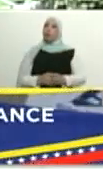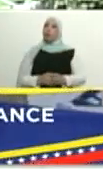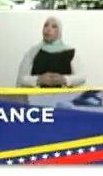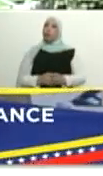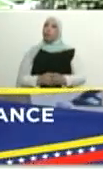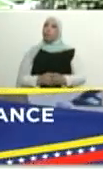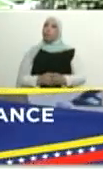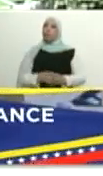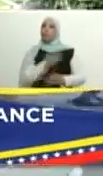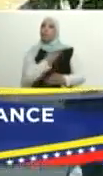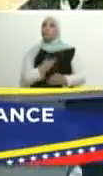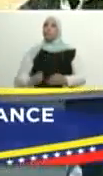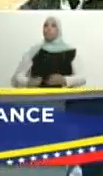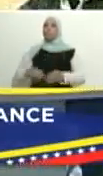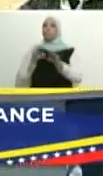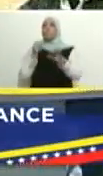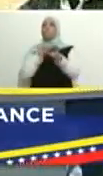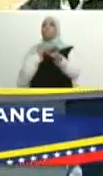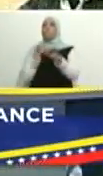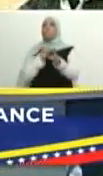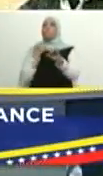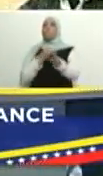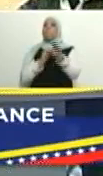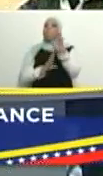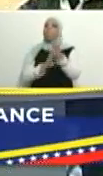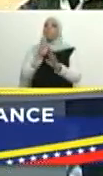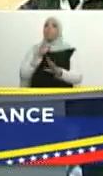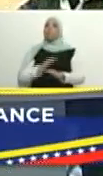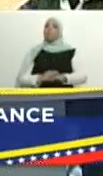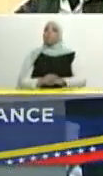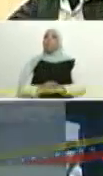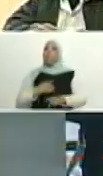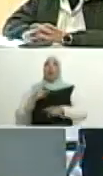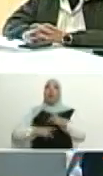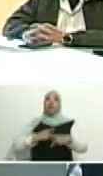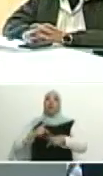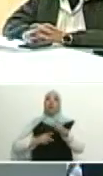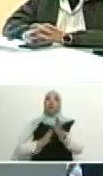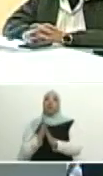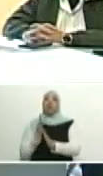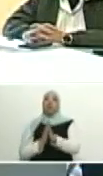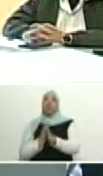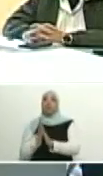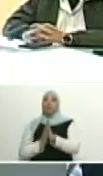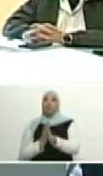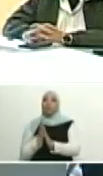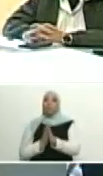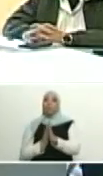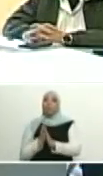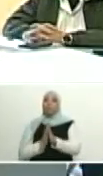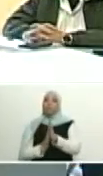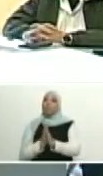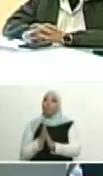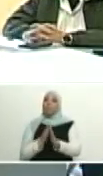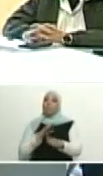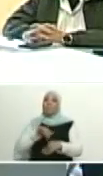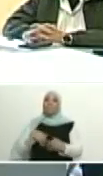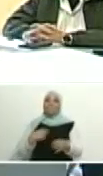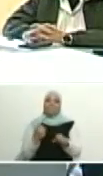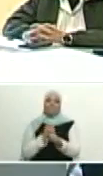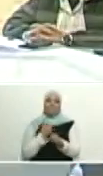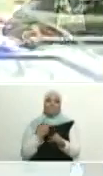cabemos todos para trabajar, para crecer, para producir, para generar riqueza, por el bien de todos